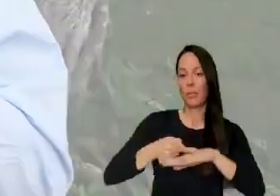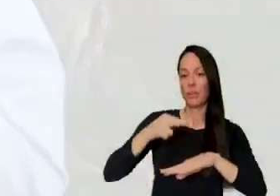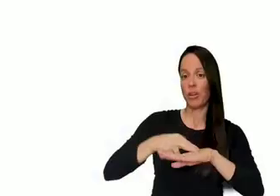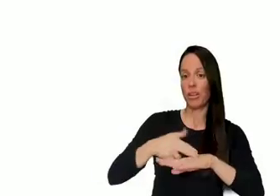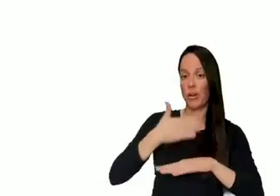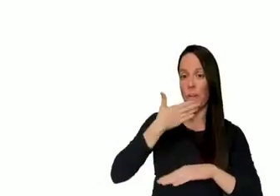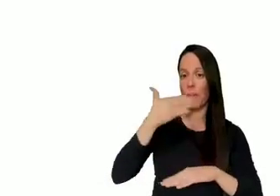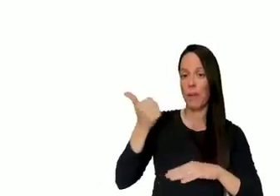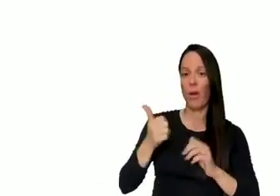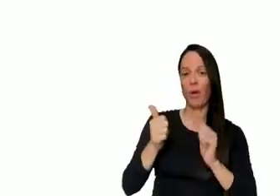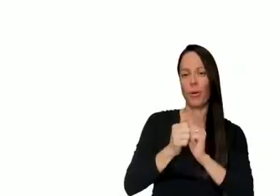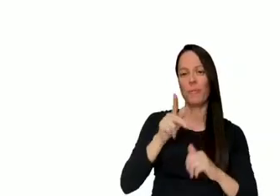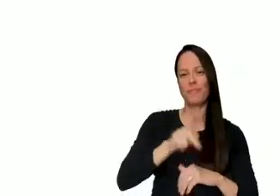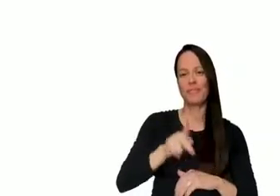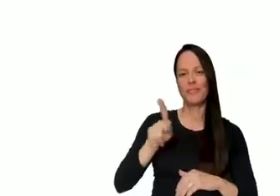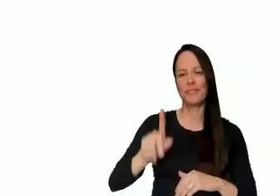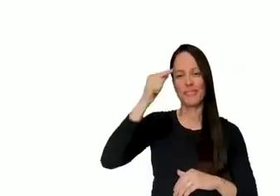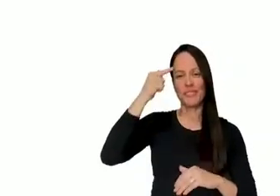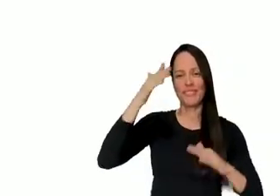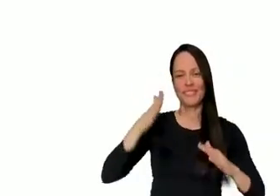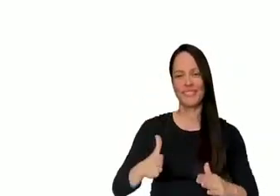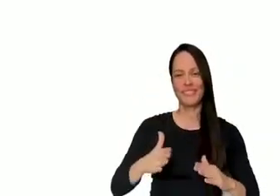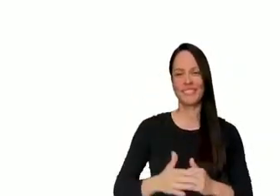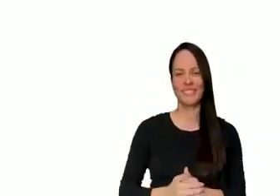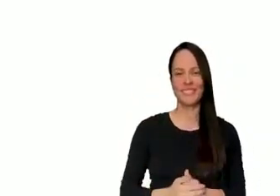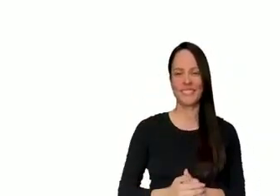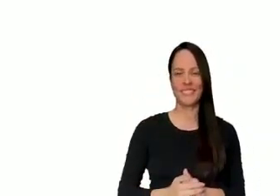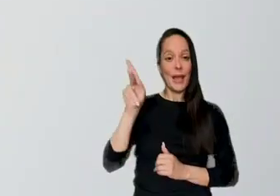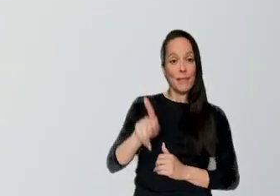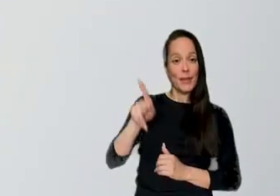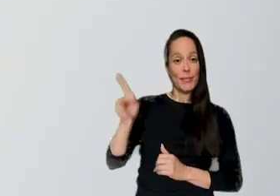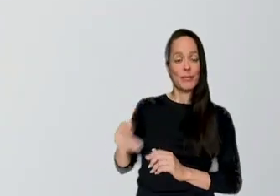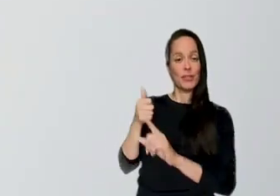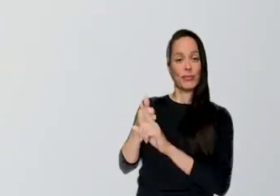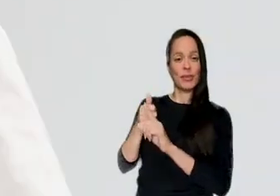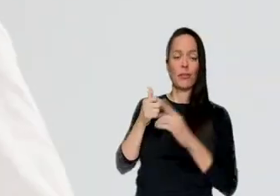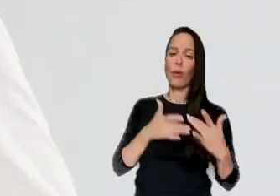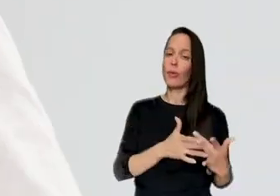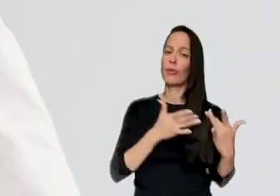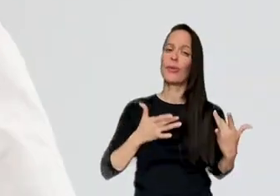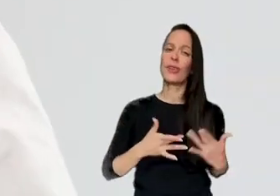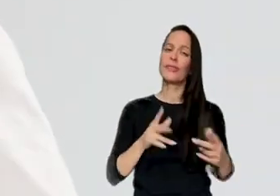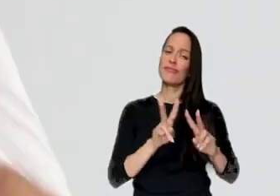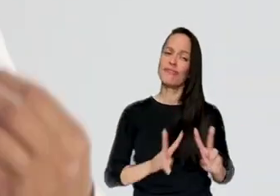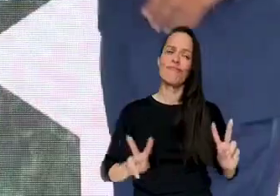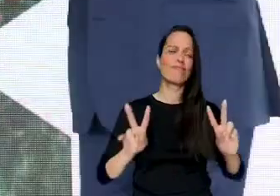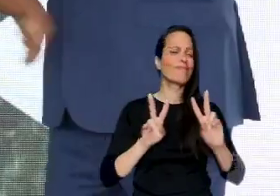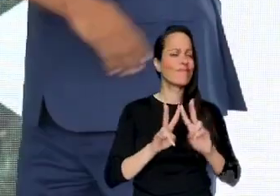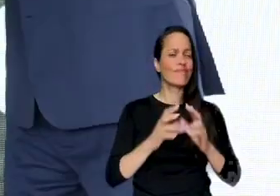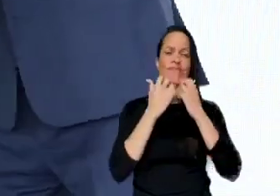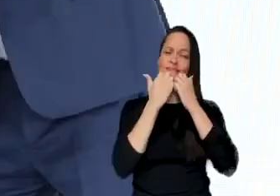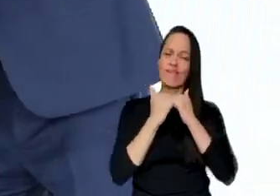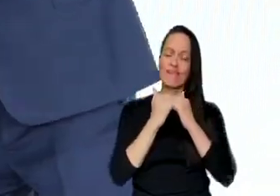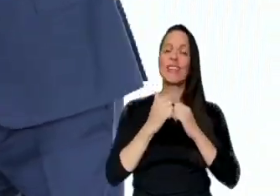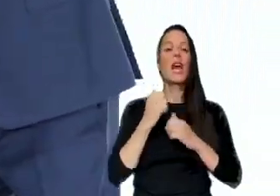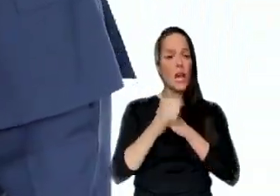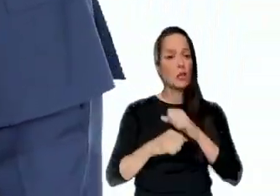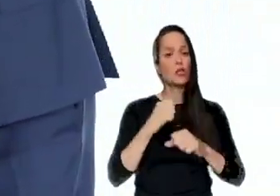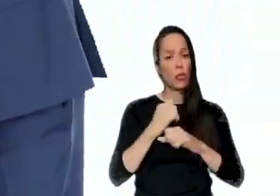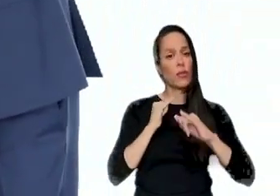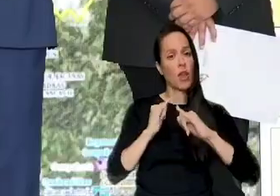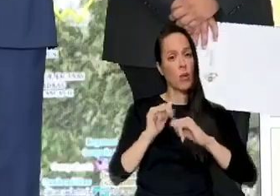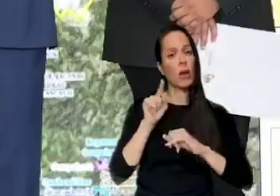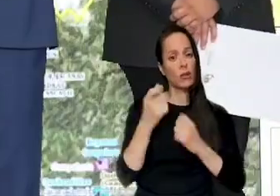lo cumple. Puerto Rico está mejor con Pierluisi gobernador. Pedro Pierluisi es un hombre de un excelente corazón que